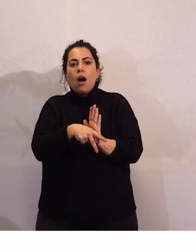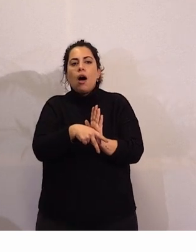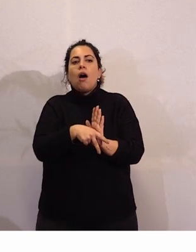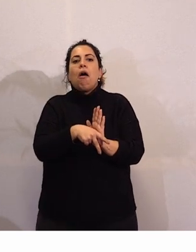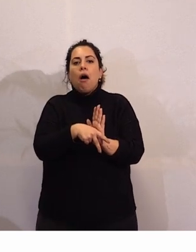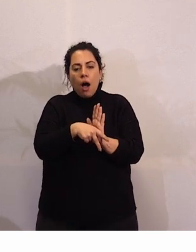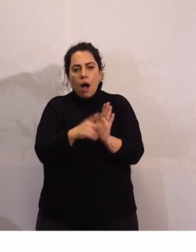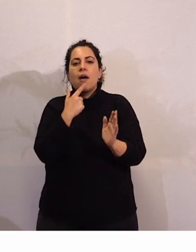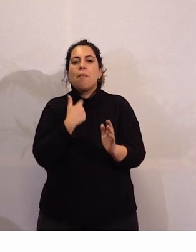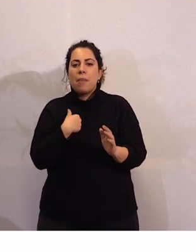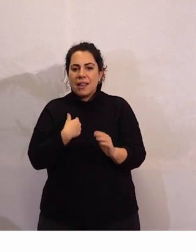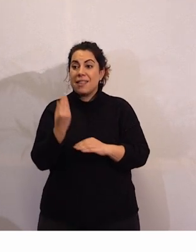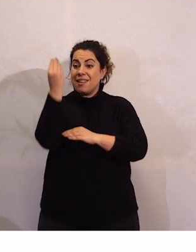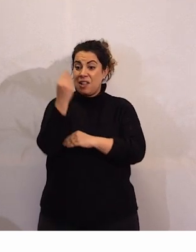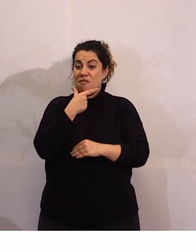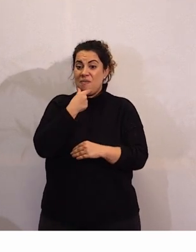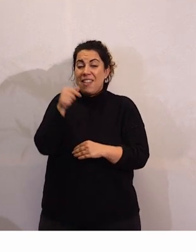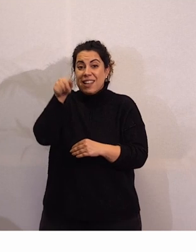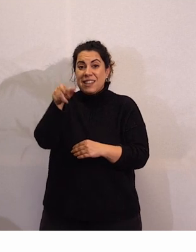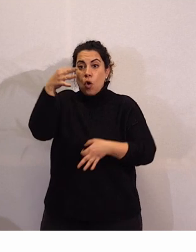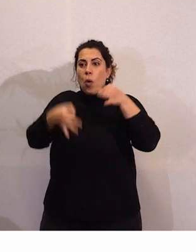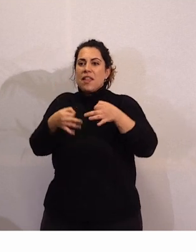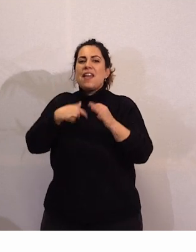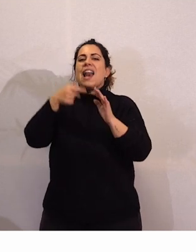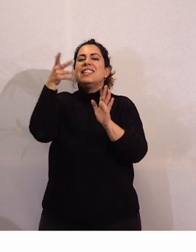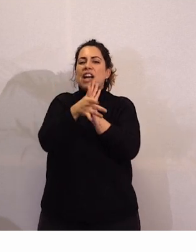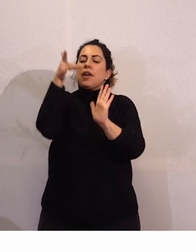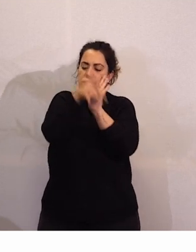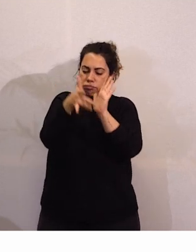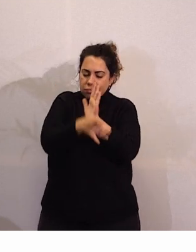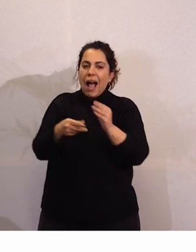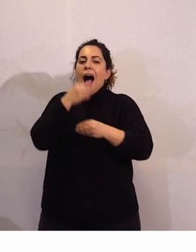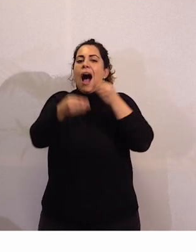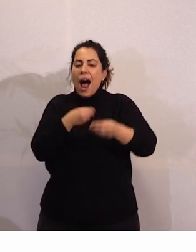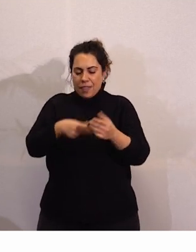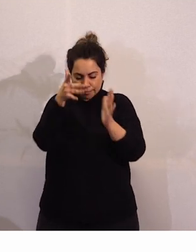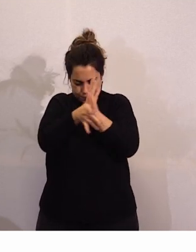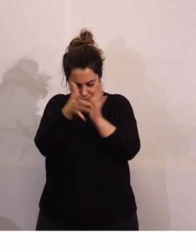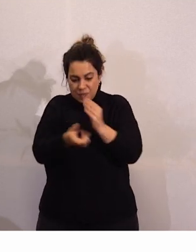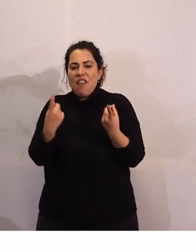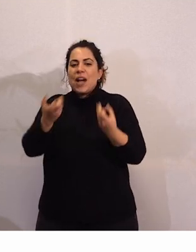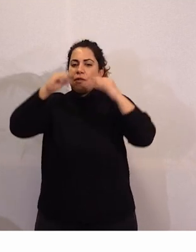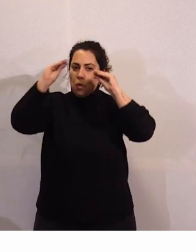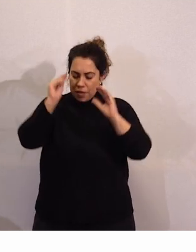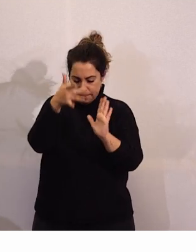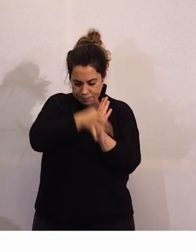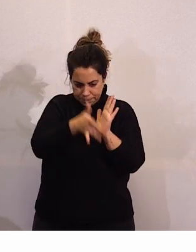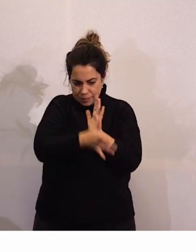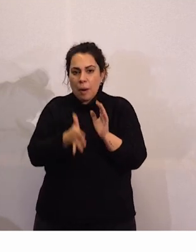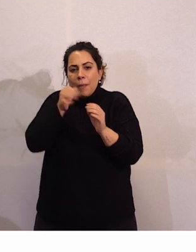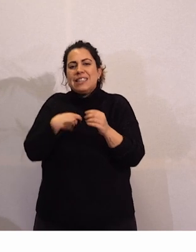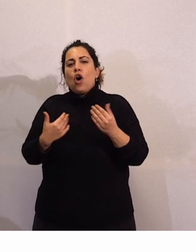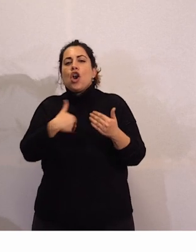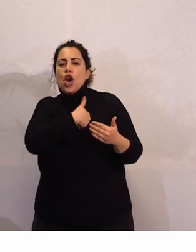facilitador judicial es esto y opera de esta manera y tiene que tener esta formación y tiene que tener estas